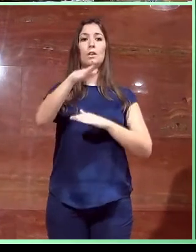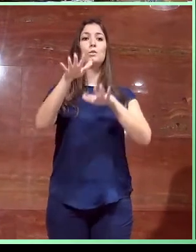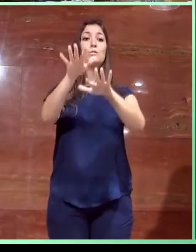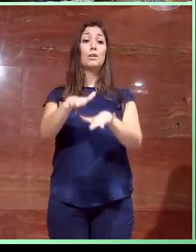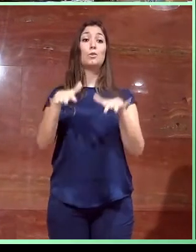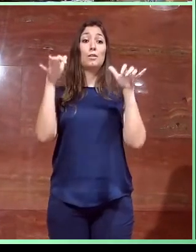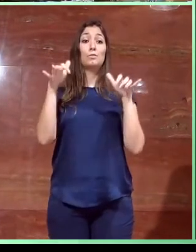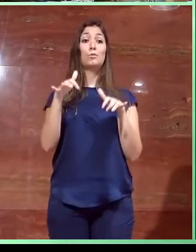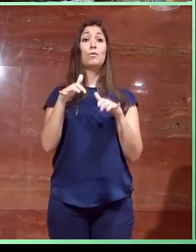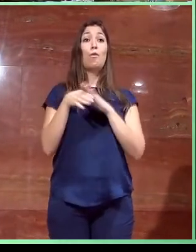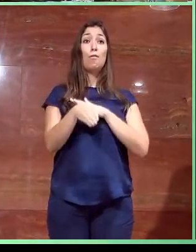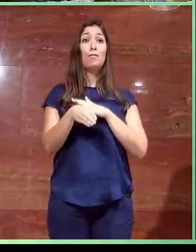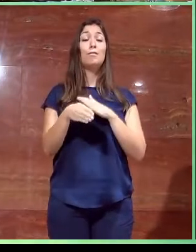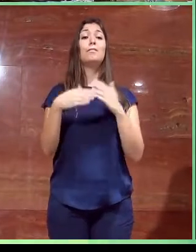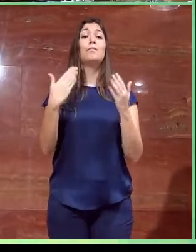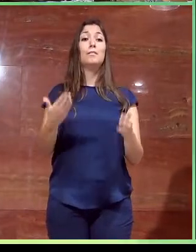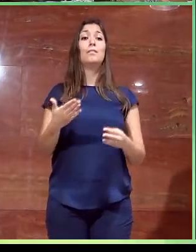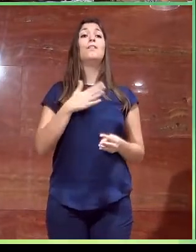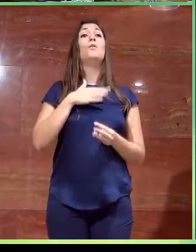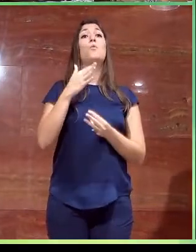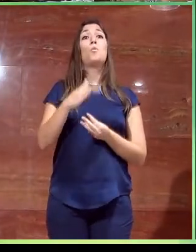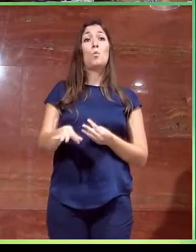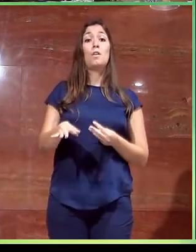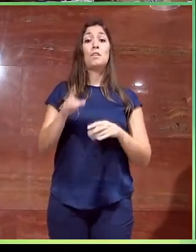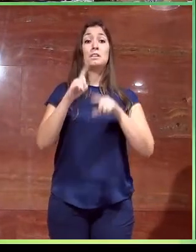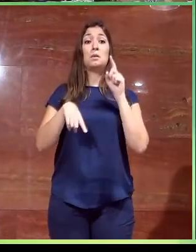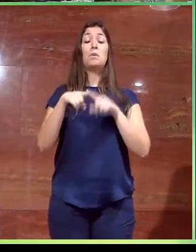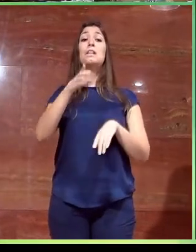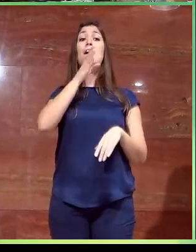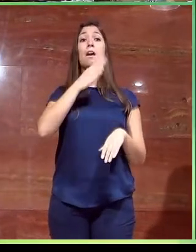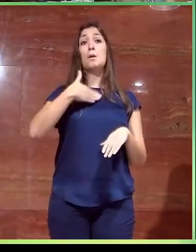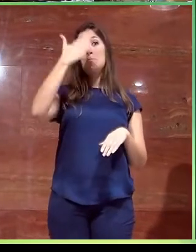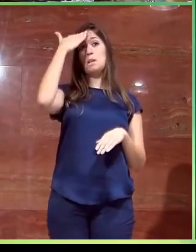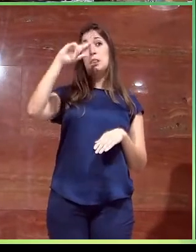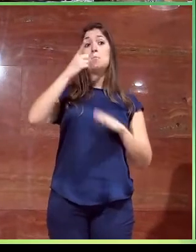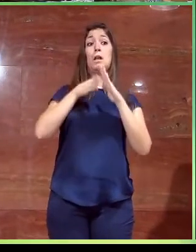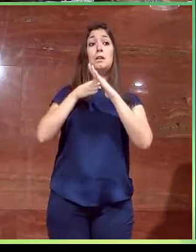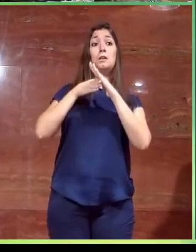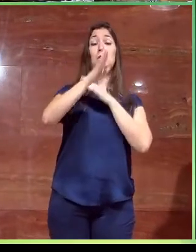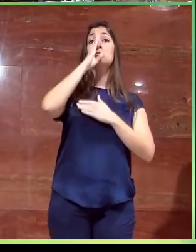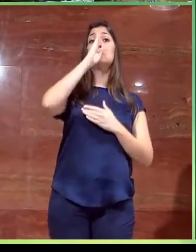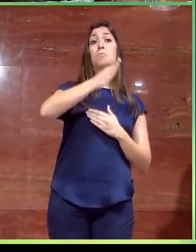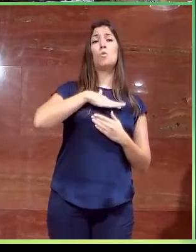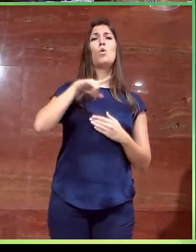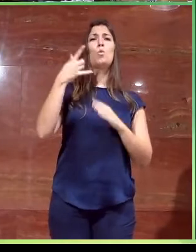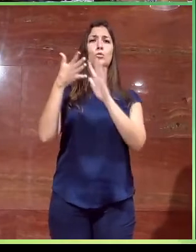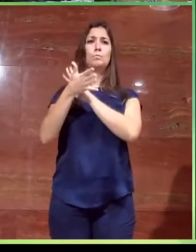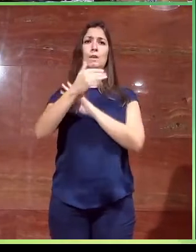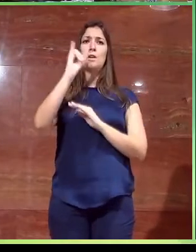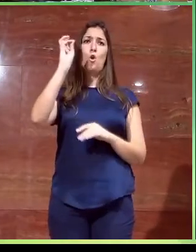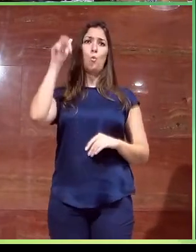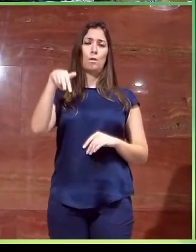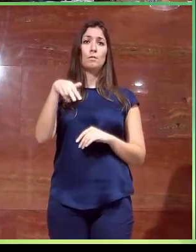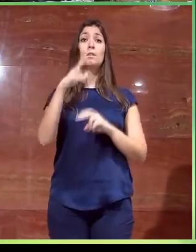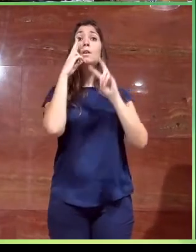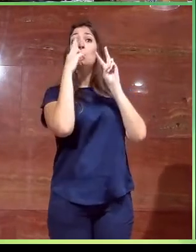este gran hall, también se podía producir a través del acceso principal, que después ya os explicará Juan, pero como